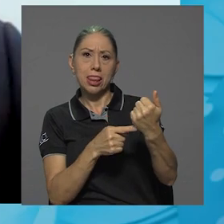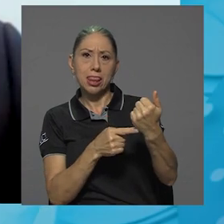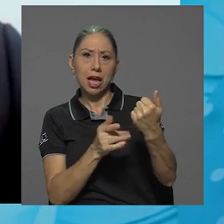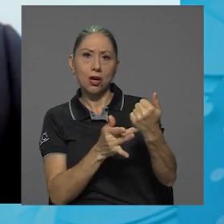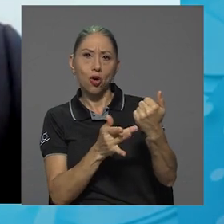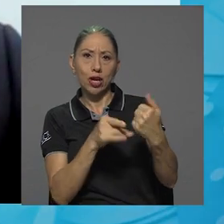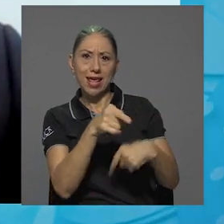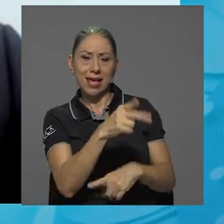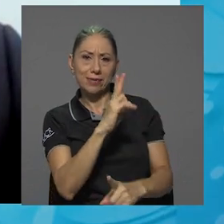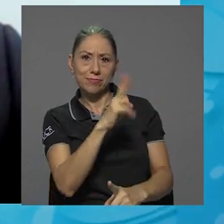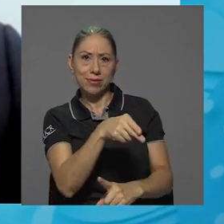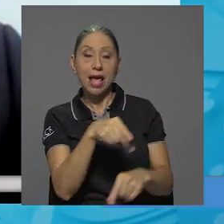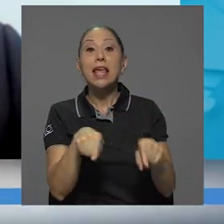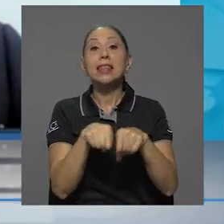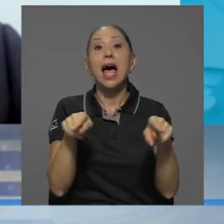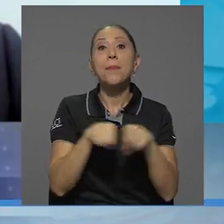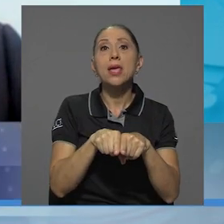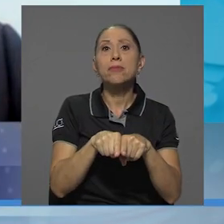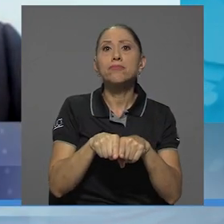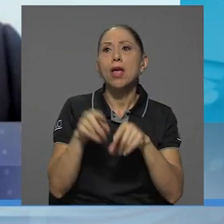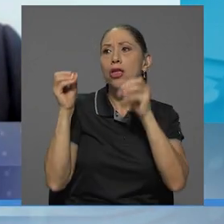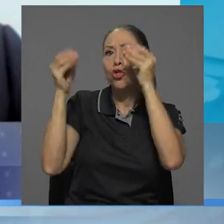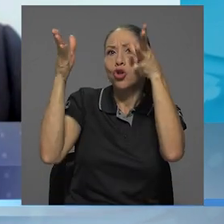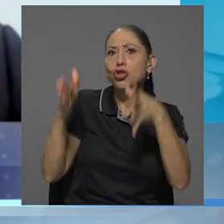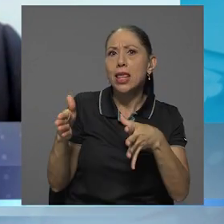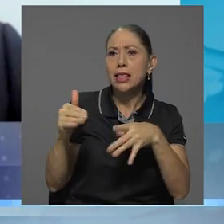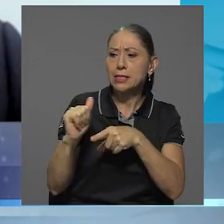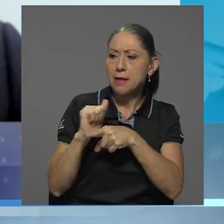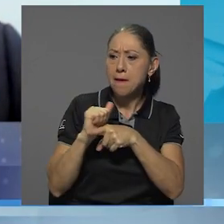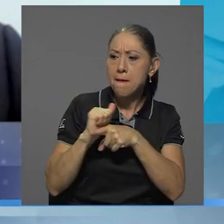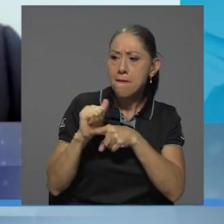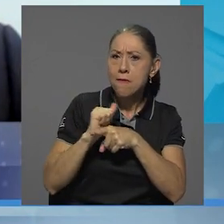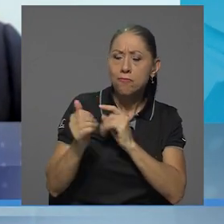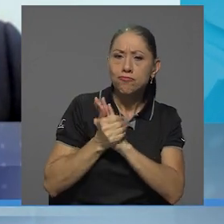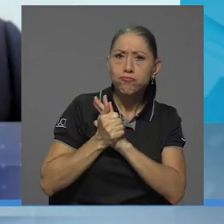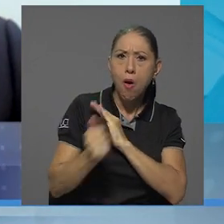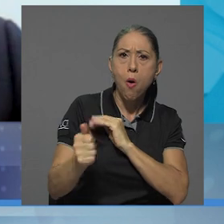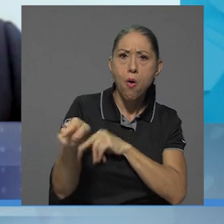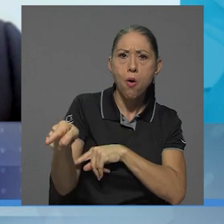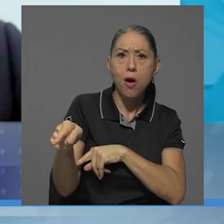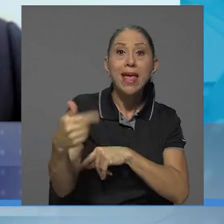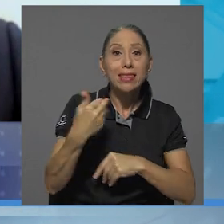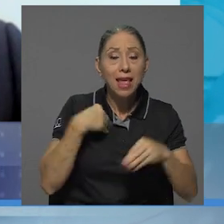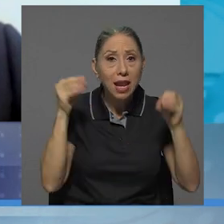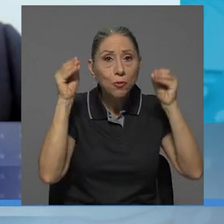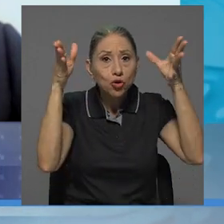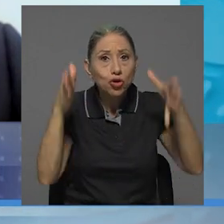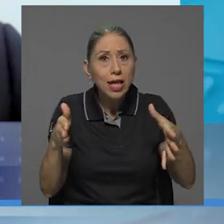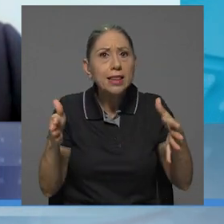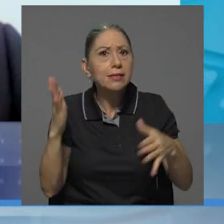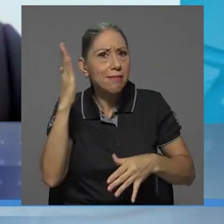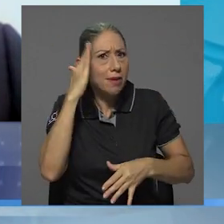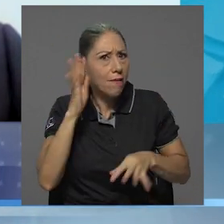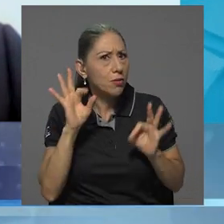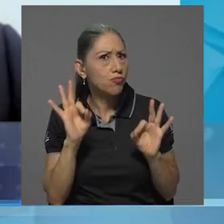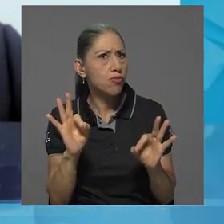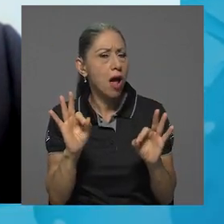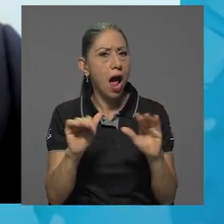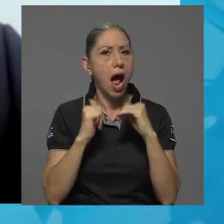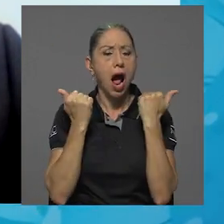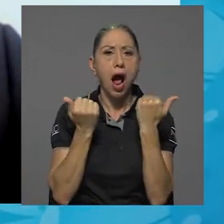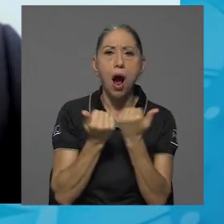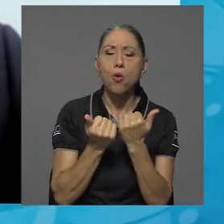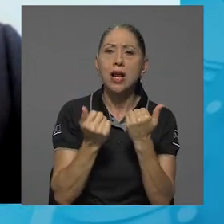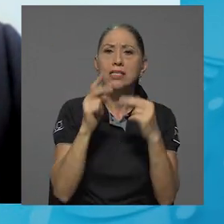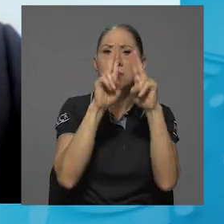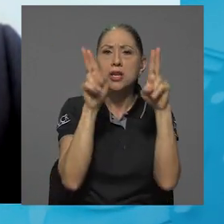la capacitación y las capacidades de nuestros docentes. Tenemos docentes con mucho manejo de aulas virtuales, tecnología,